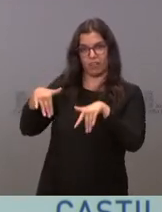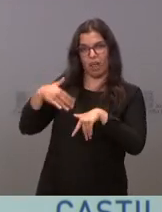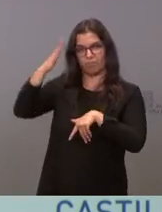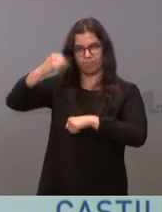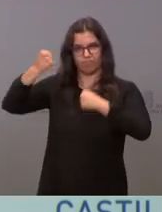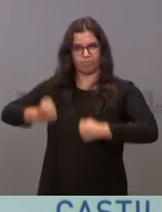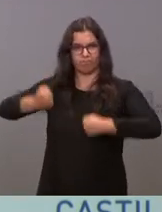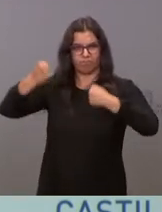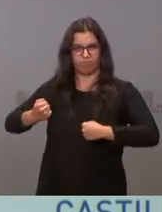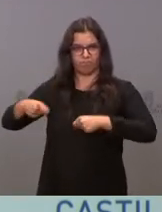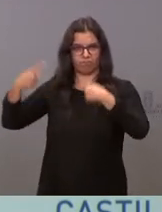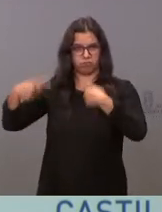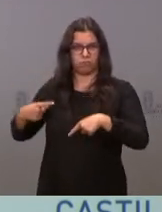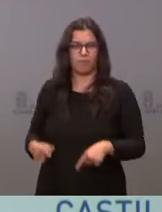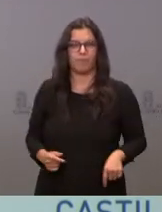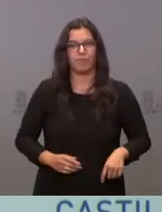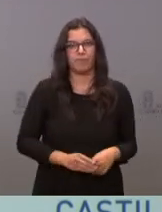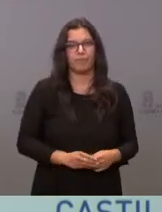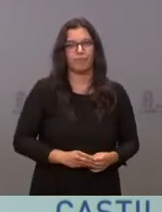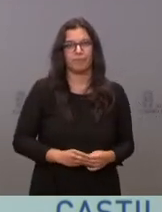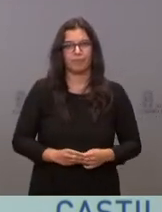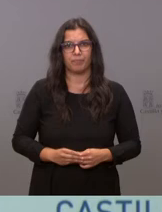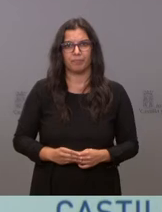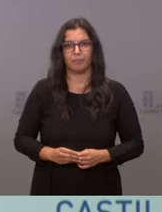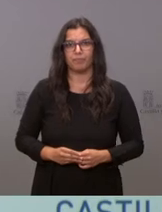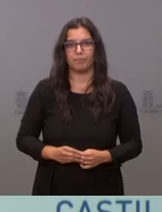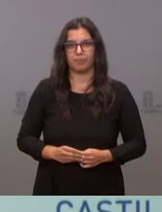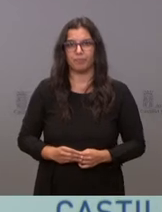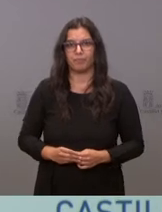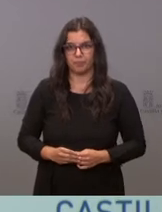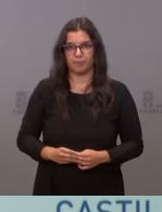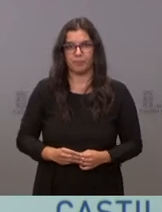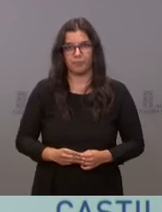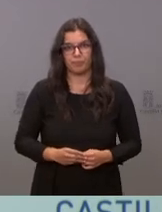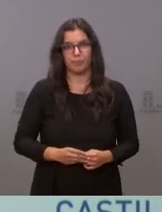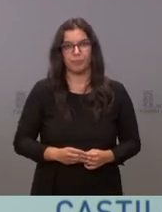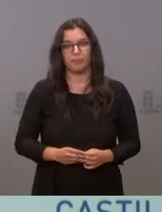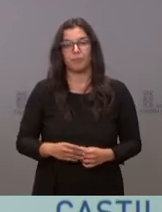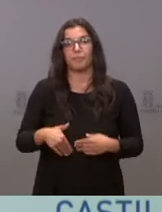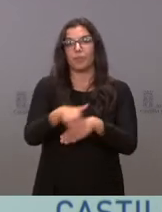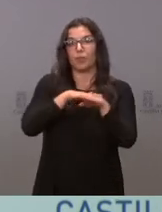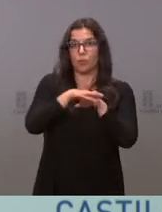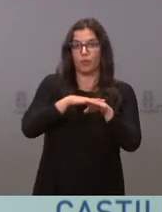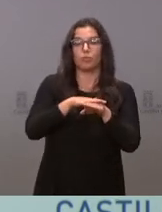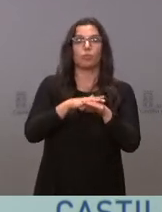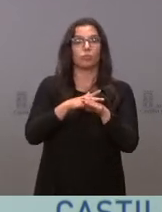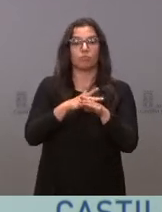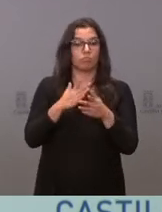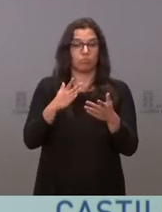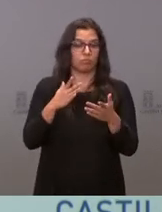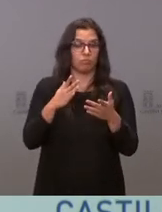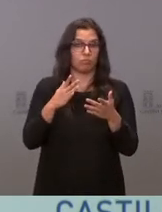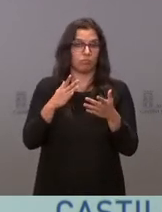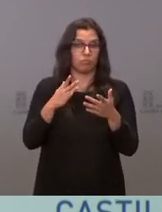espectros ideológicos. Desgraciadamente hay momentos en todos los gobiernos, malos momentos, en los que a veces